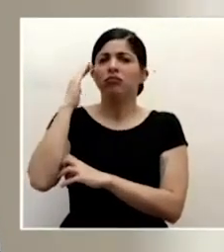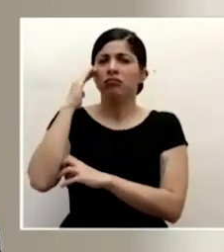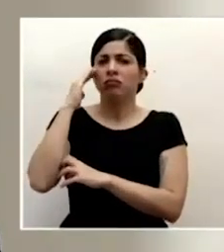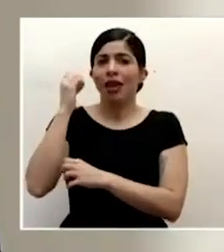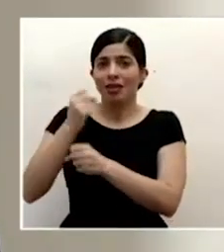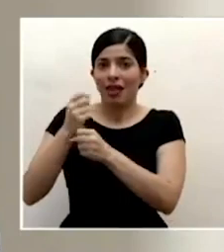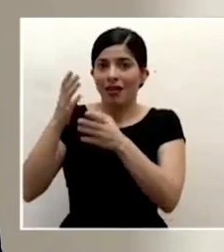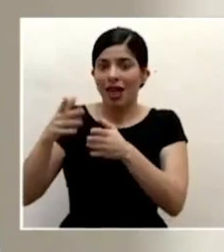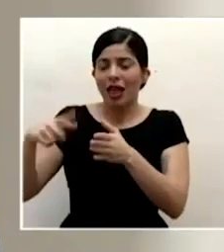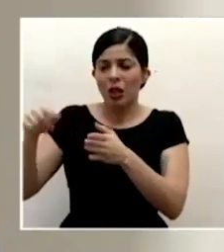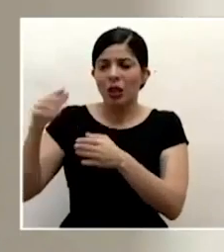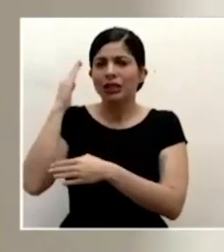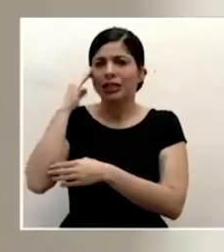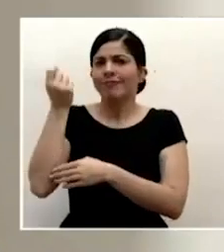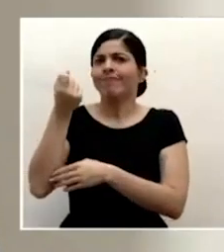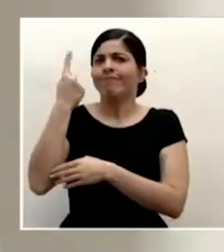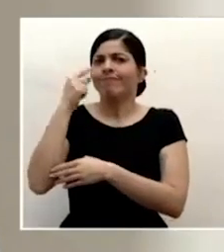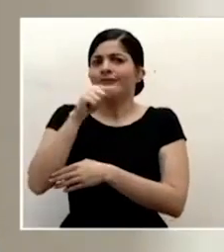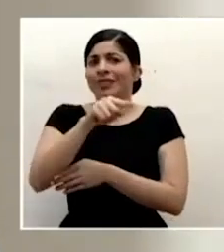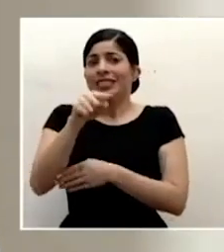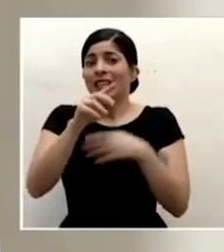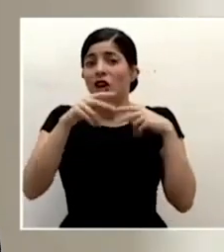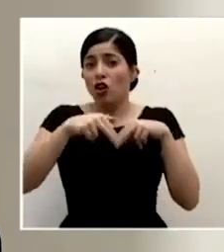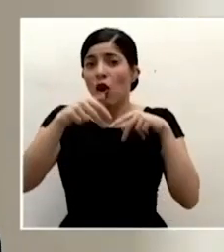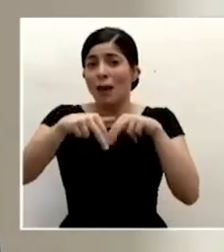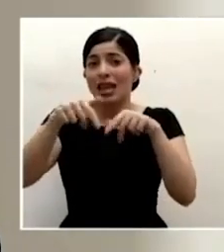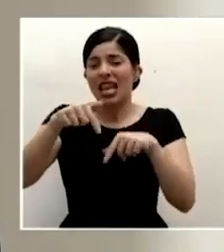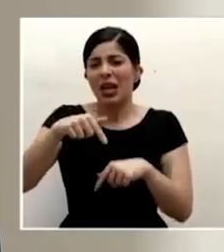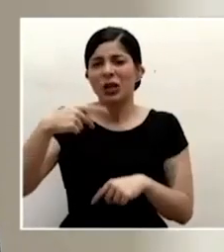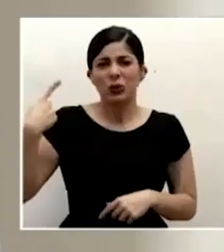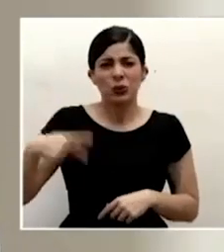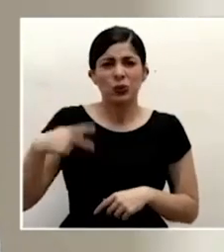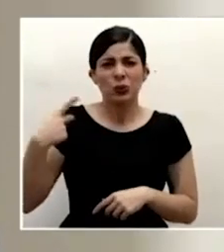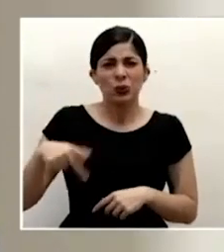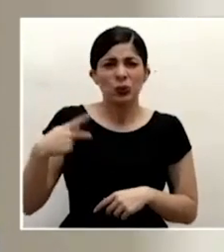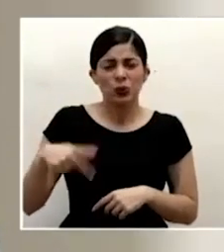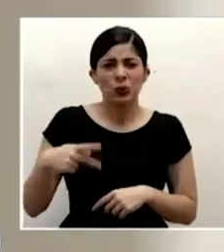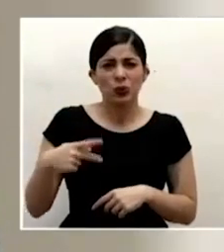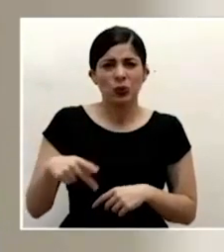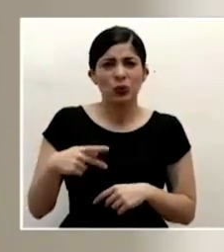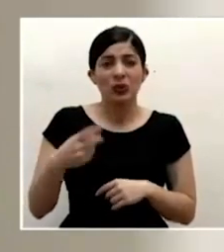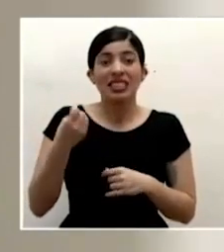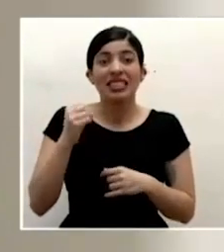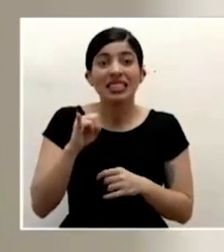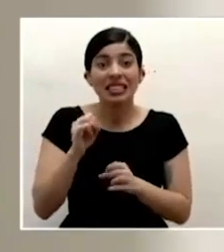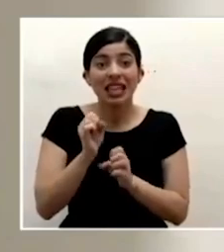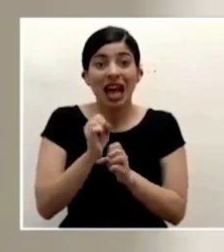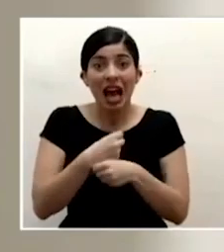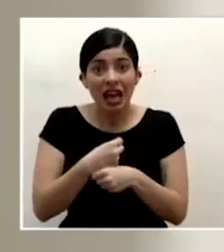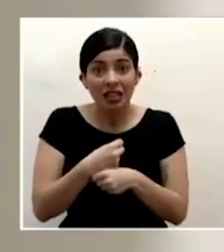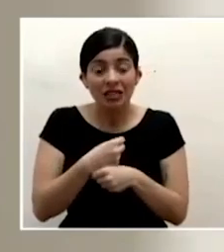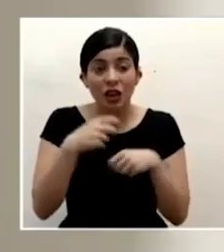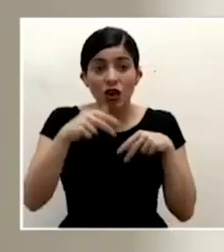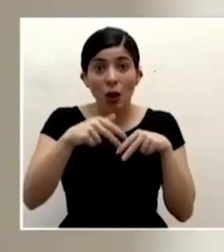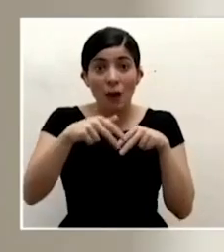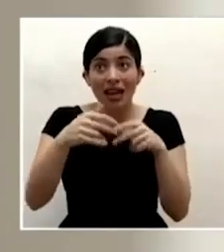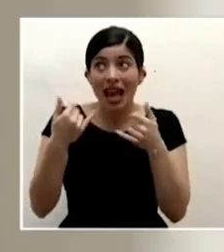sentido de que entienden el riesgo que existe con la romería de efectuarla en medio de una pandemia